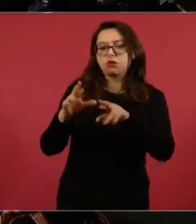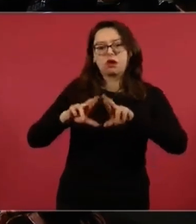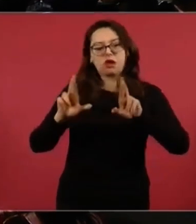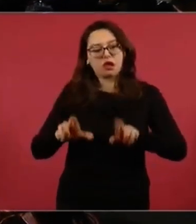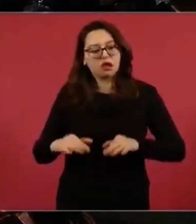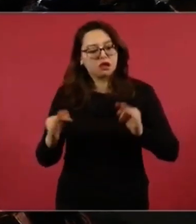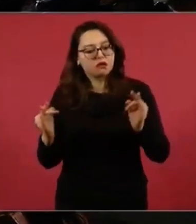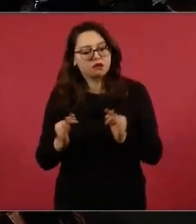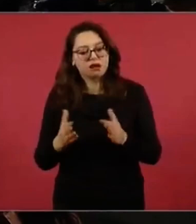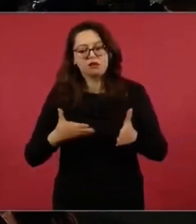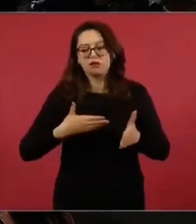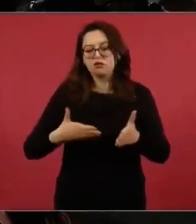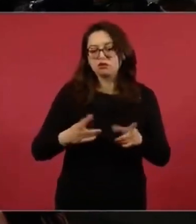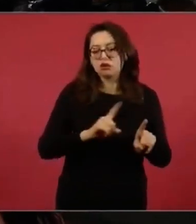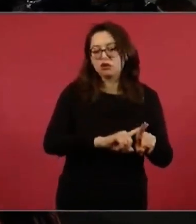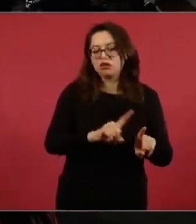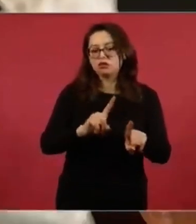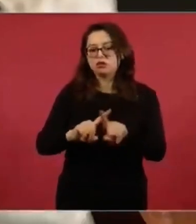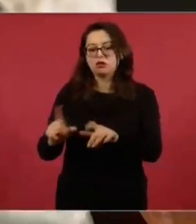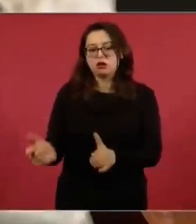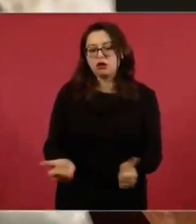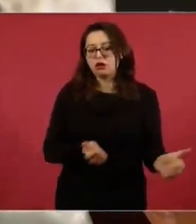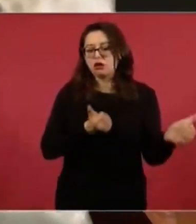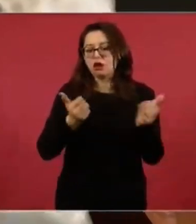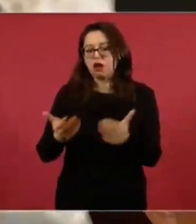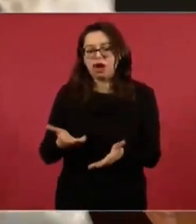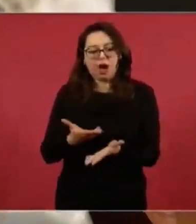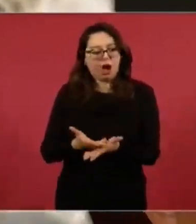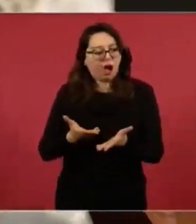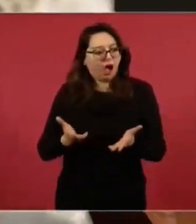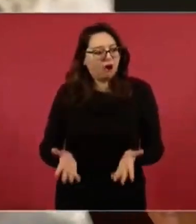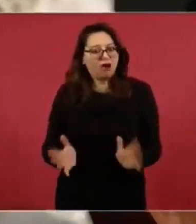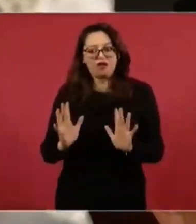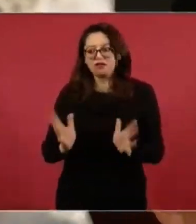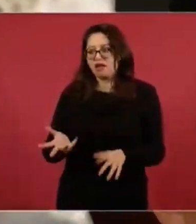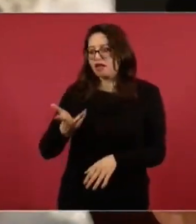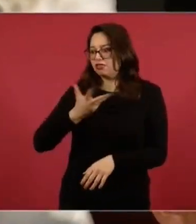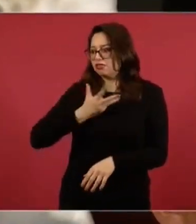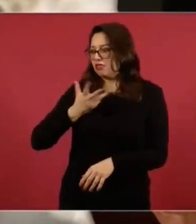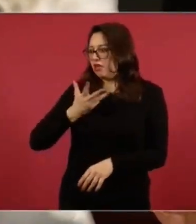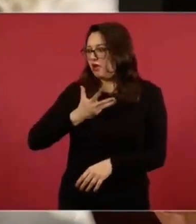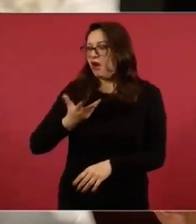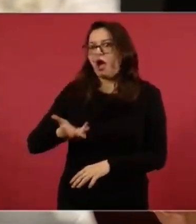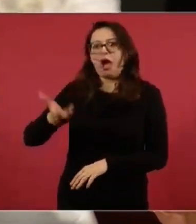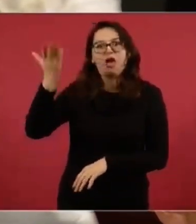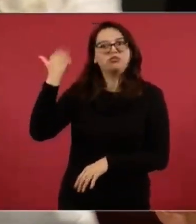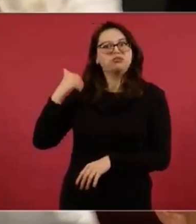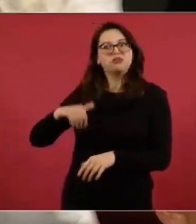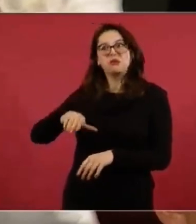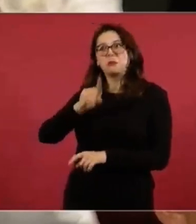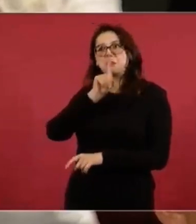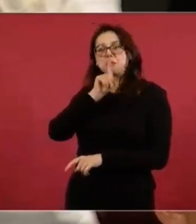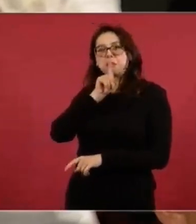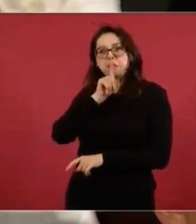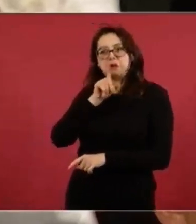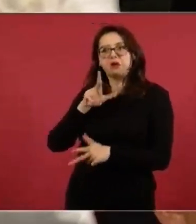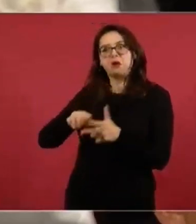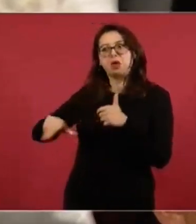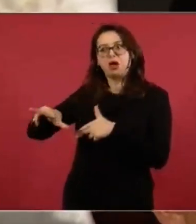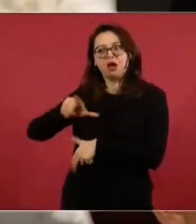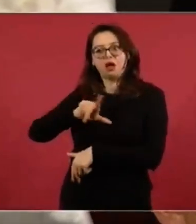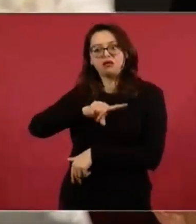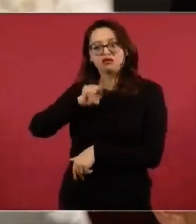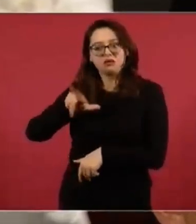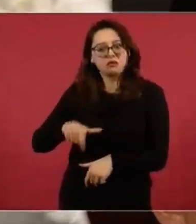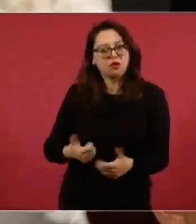mejor de antes que llegara el huracán, que no tenían todo lo que tienen ahora. Y hablando de Acapulco, presidente,